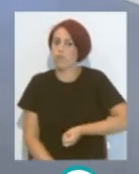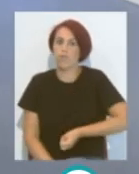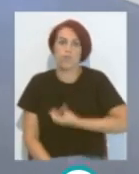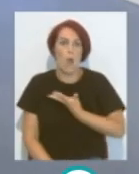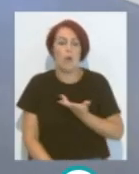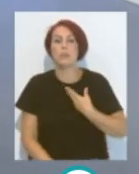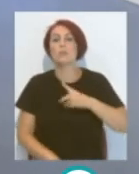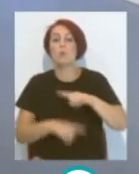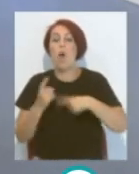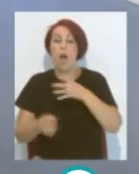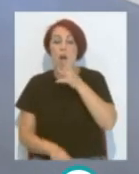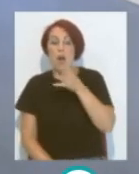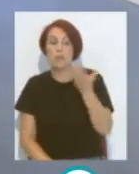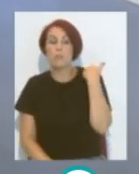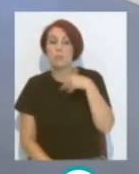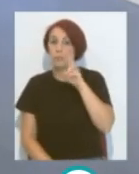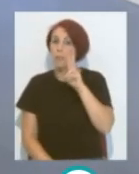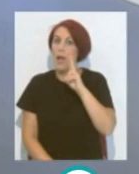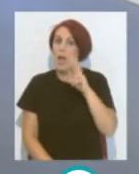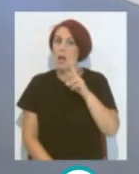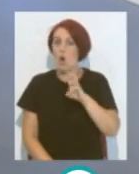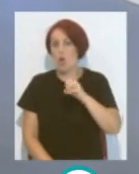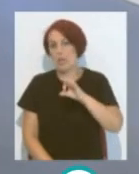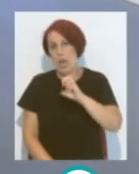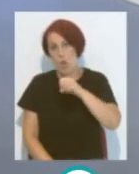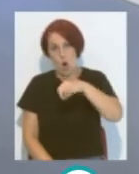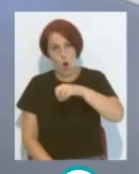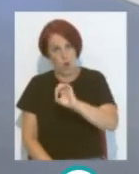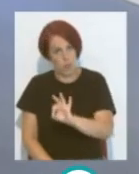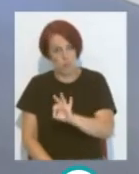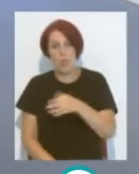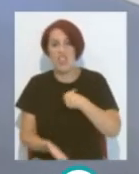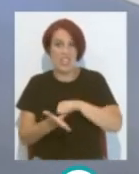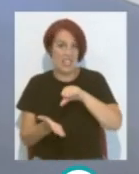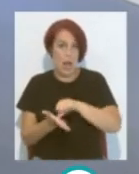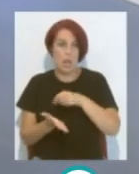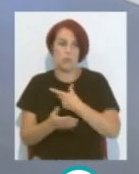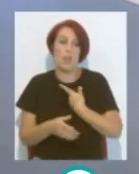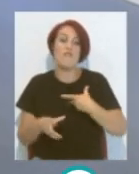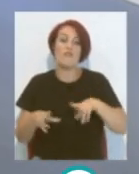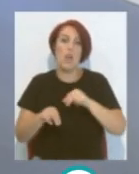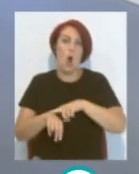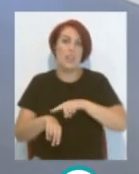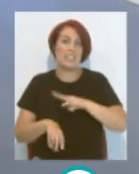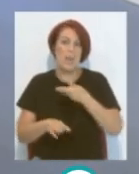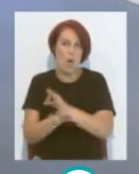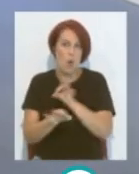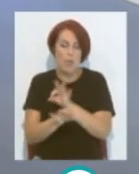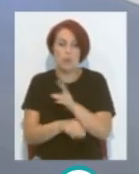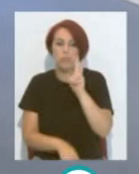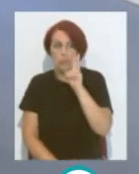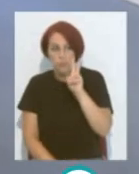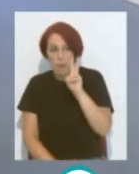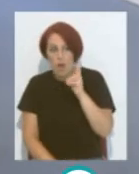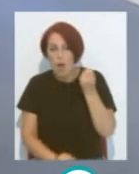Y luego lo veo ahora Anoche estuve viendo Rosario Central con el Bragantino Que terminó como a las 3 de la mañana Y ves que corren